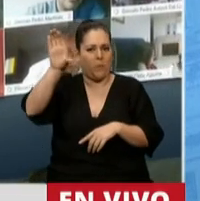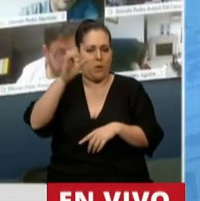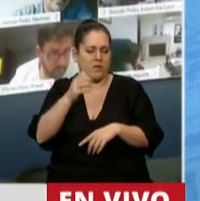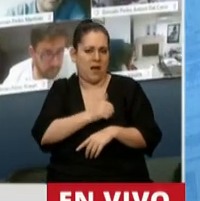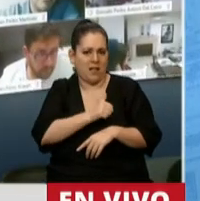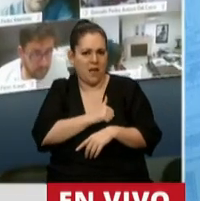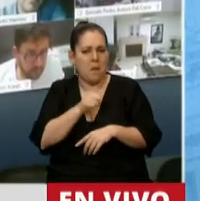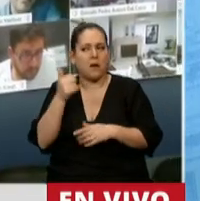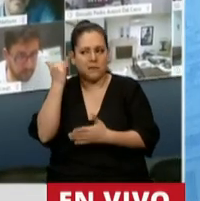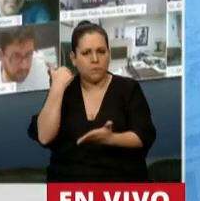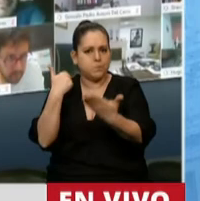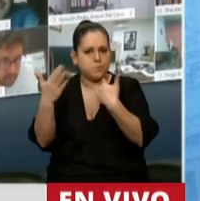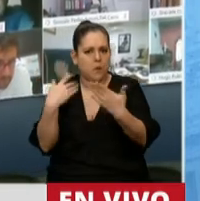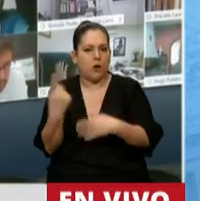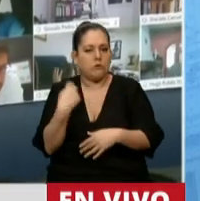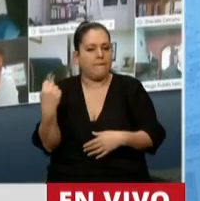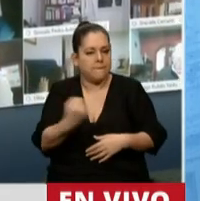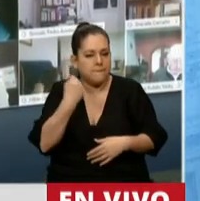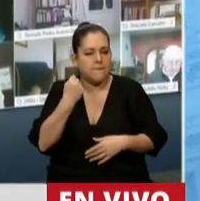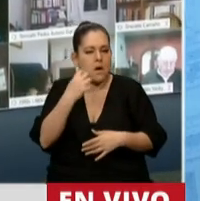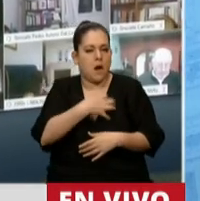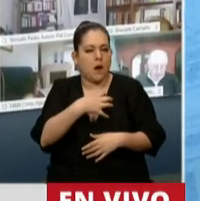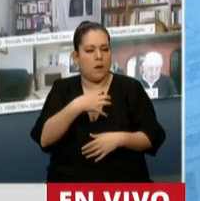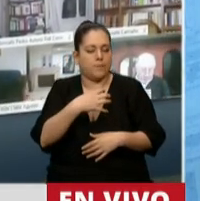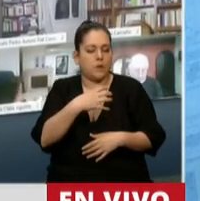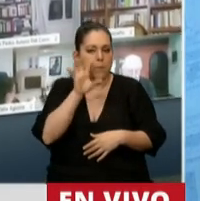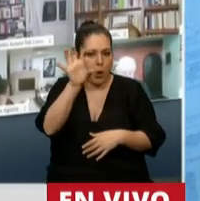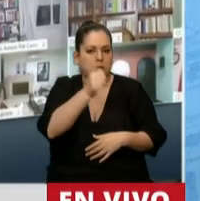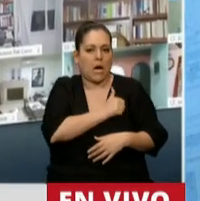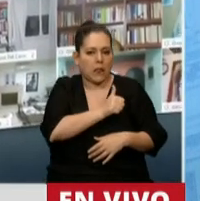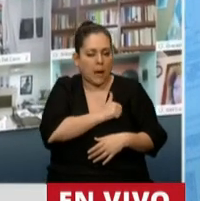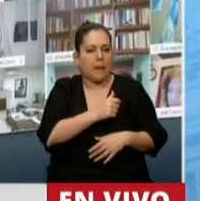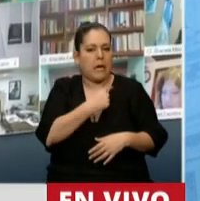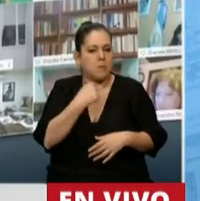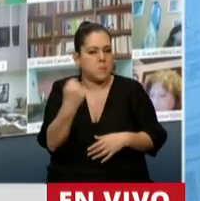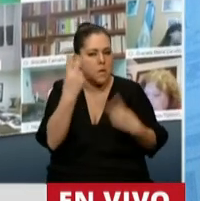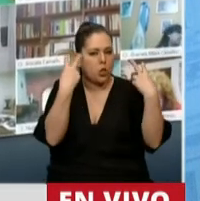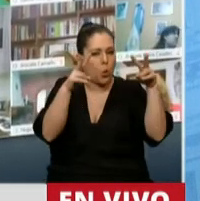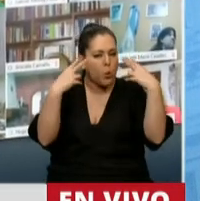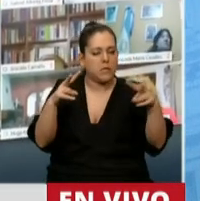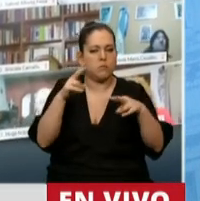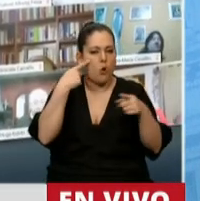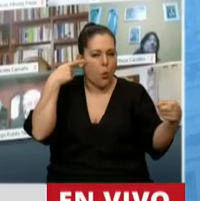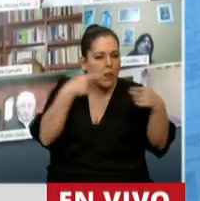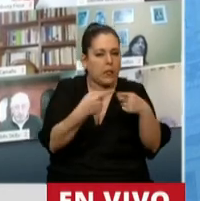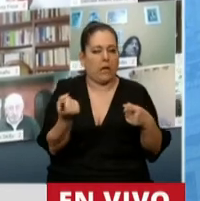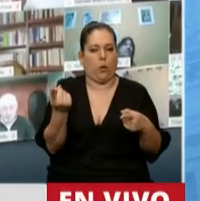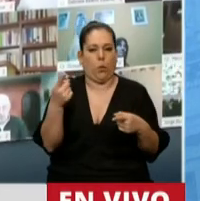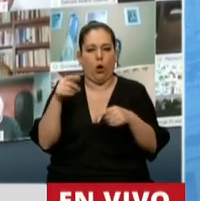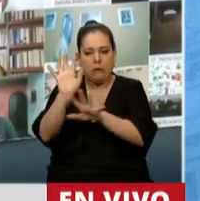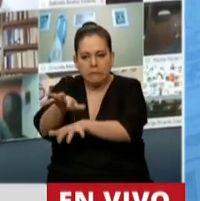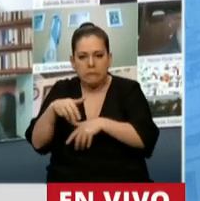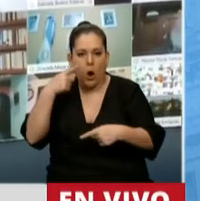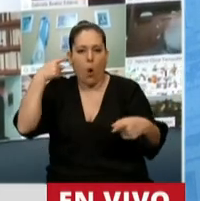soñábamos con esa catamarca productiva y turística que hoy también es un objetivo del actual gobierno,